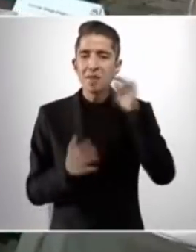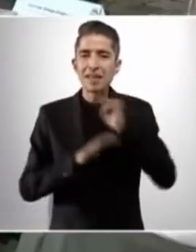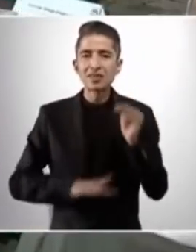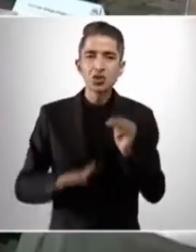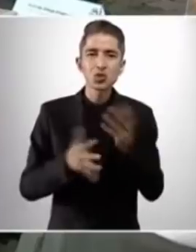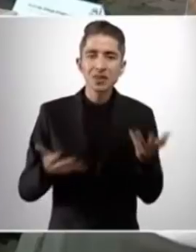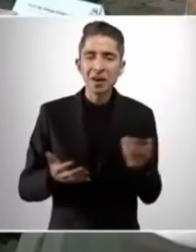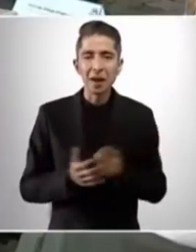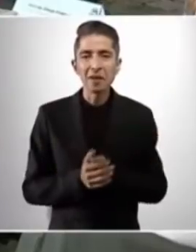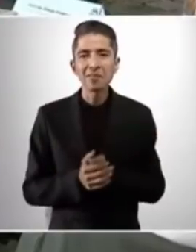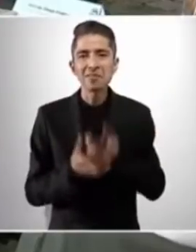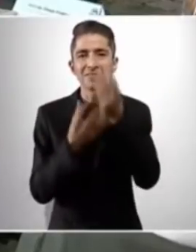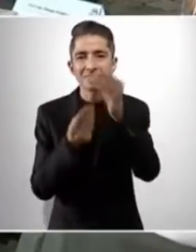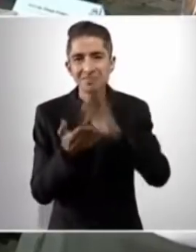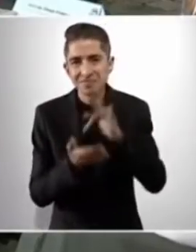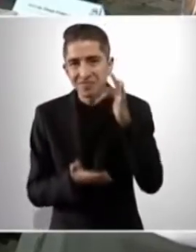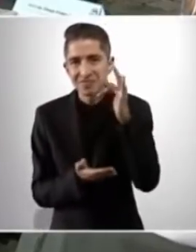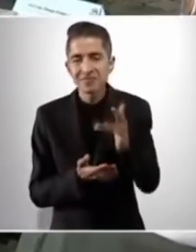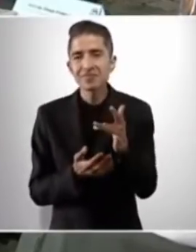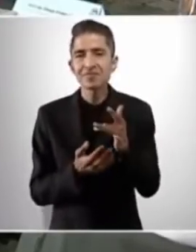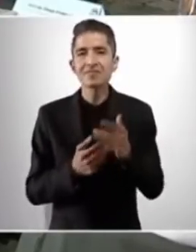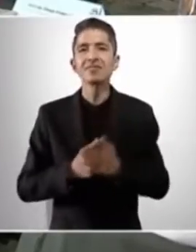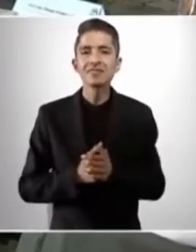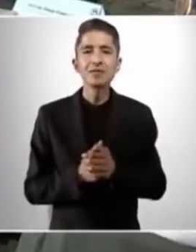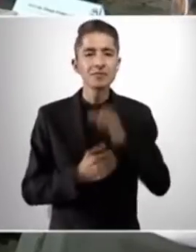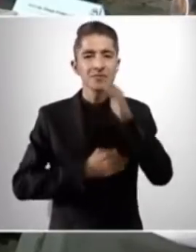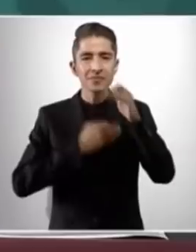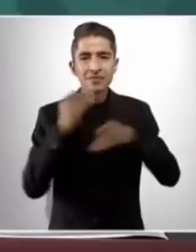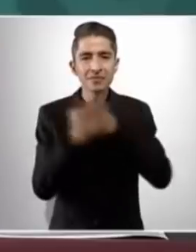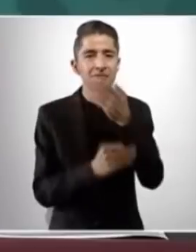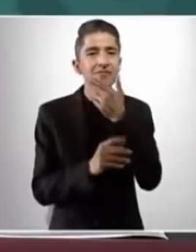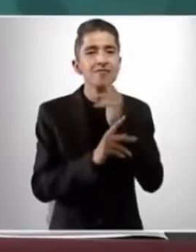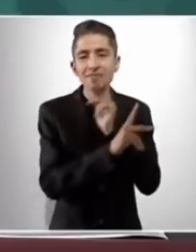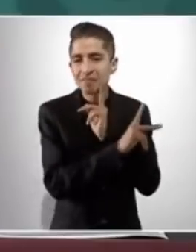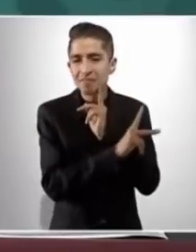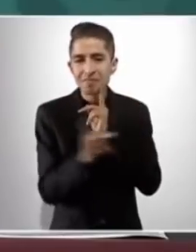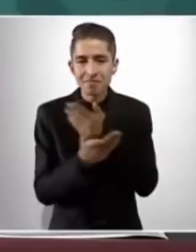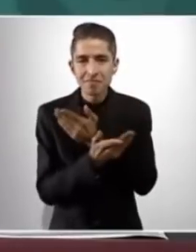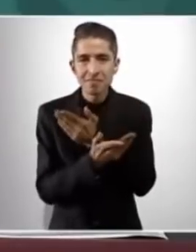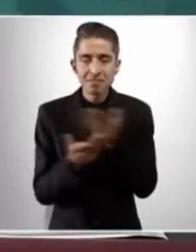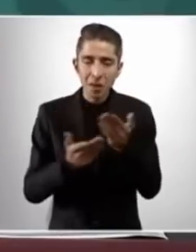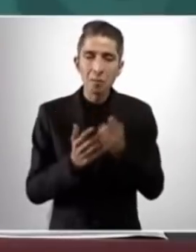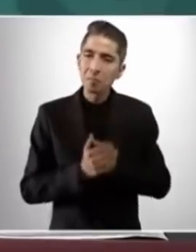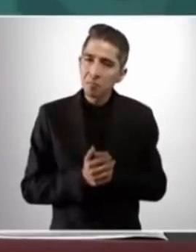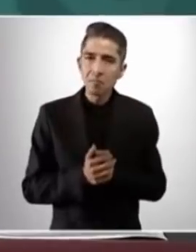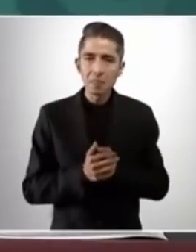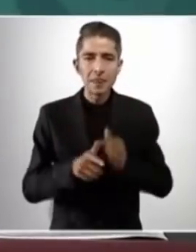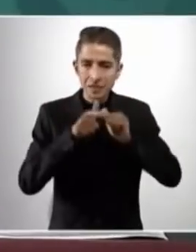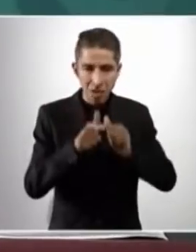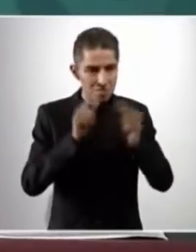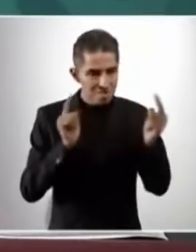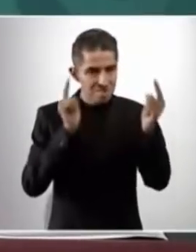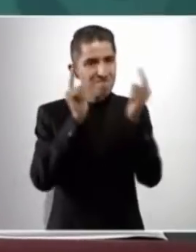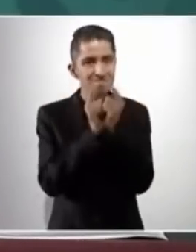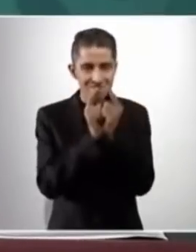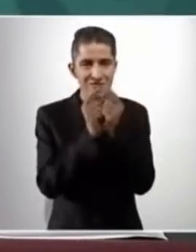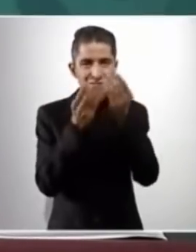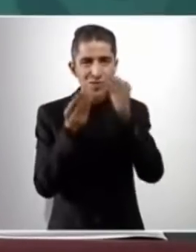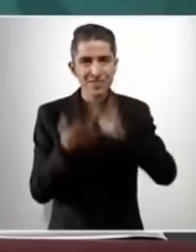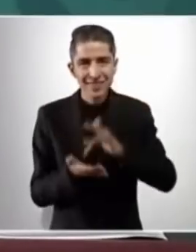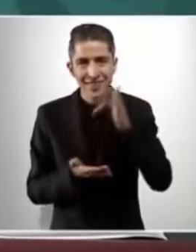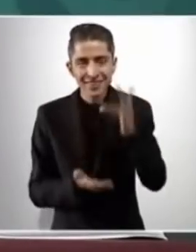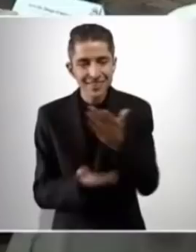Muchas gracias a todas y a todos y nos vamos a seguir encontrando. Muchas gracias.